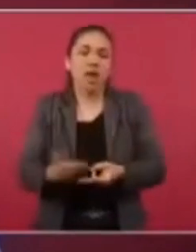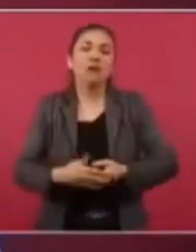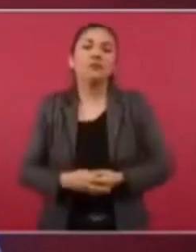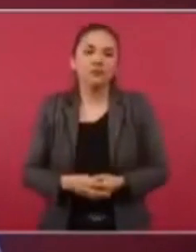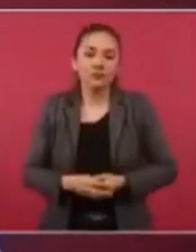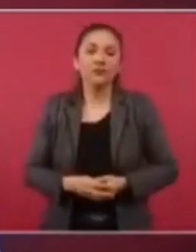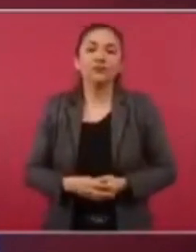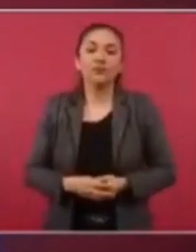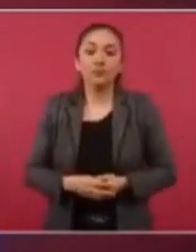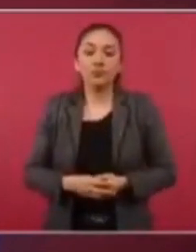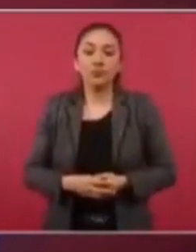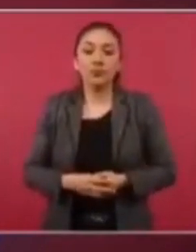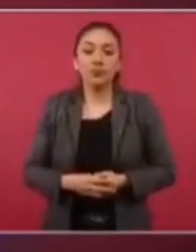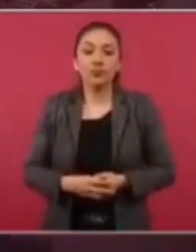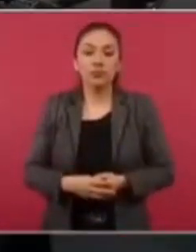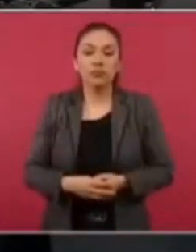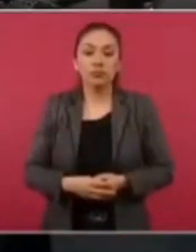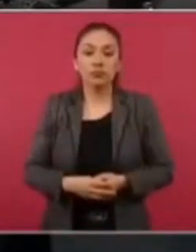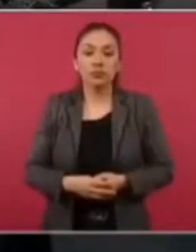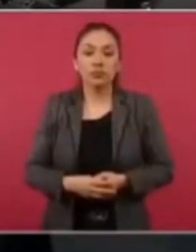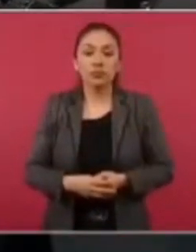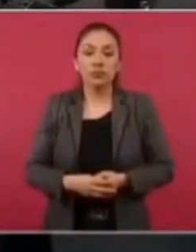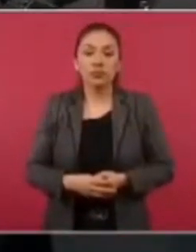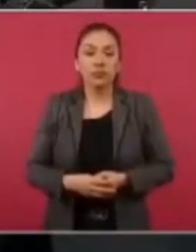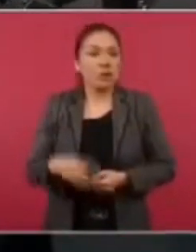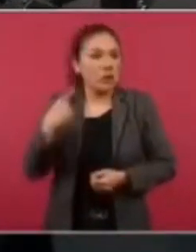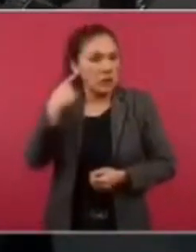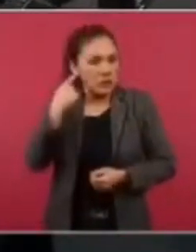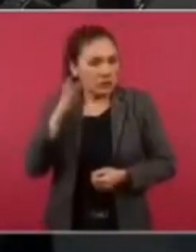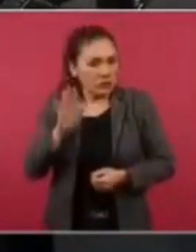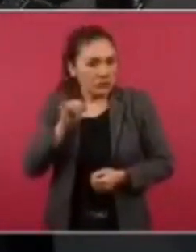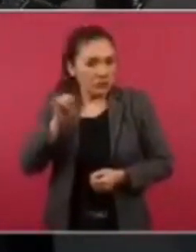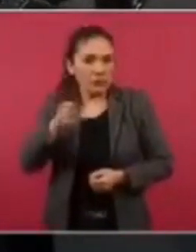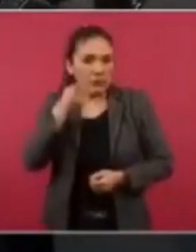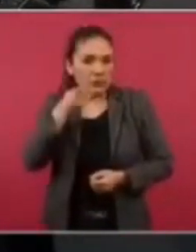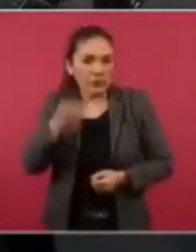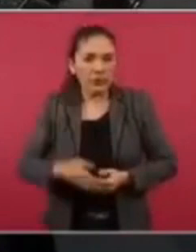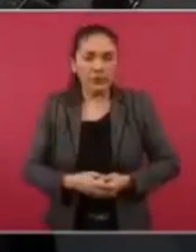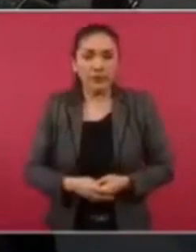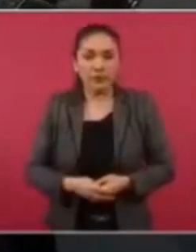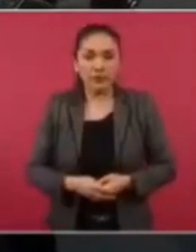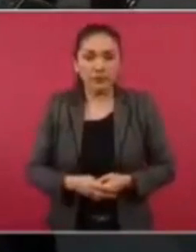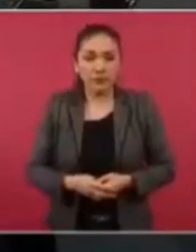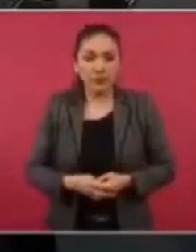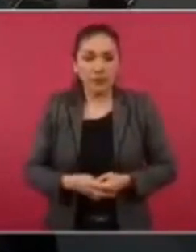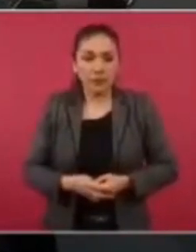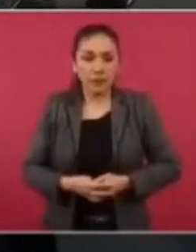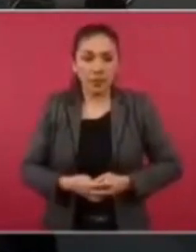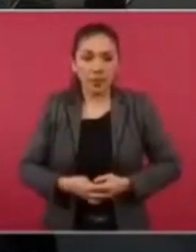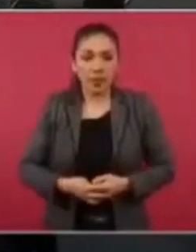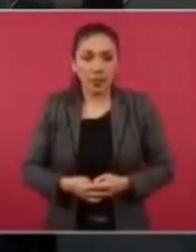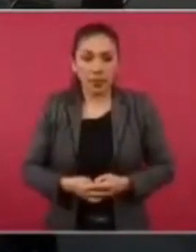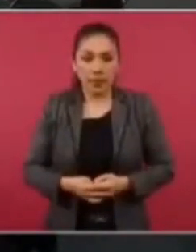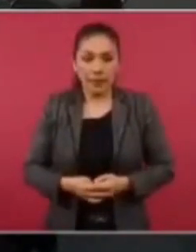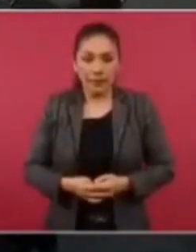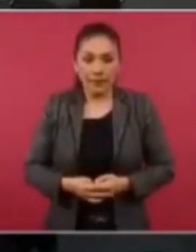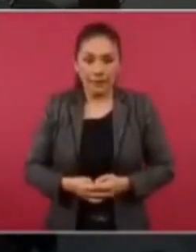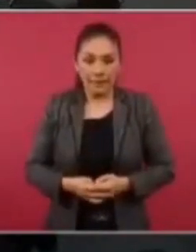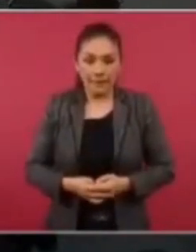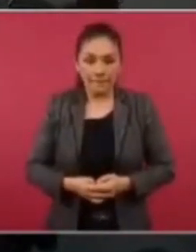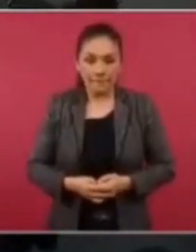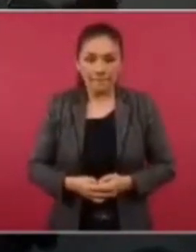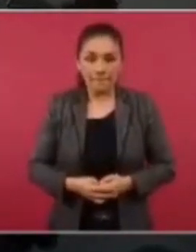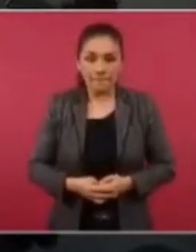Anabel Hernández menciona que Carlos Santín y su sobrino fueron los que presentaron